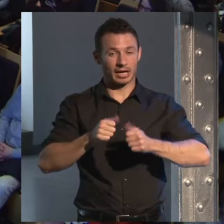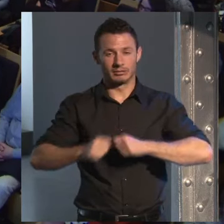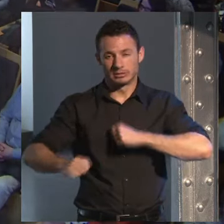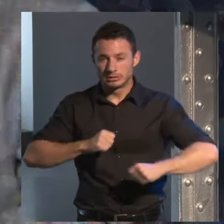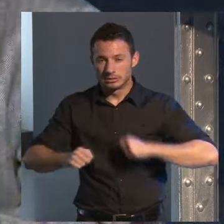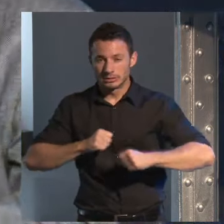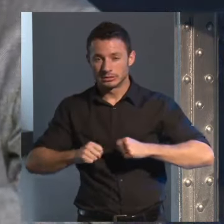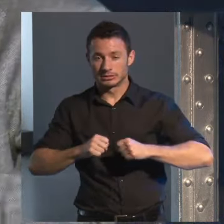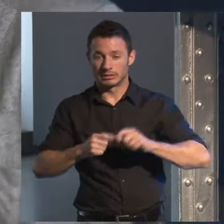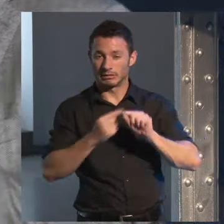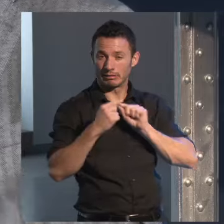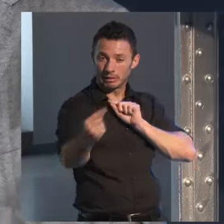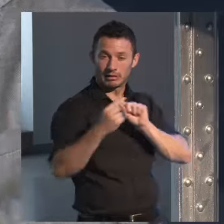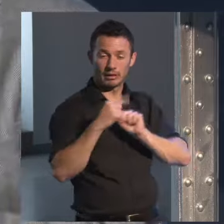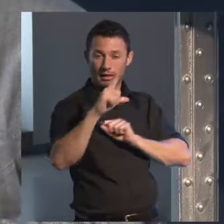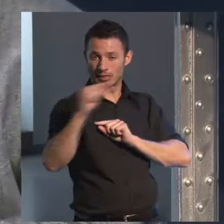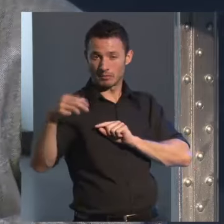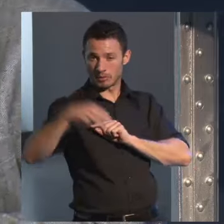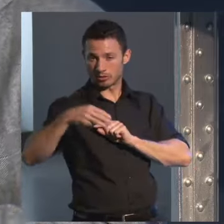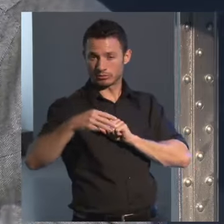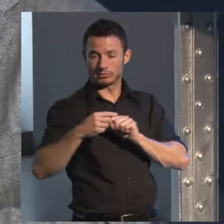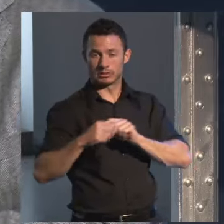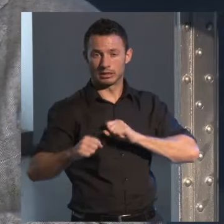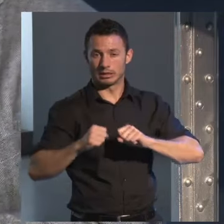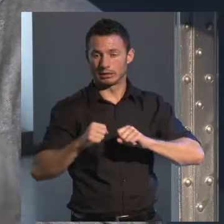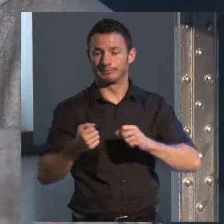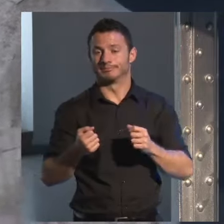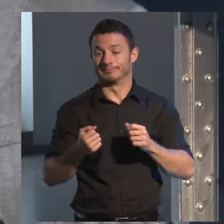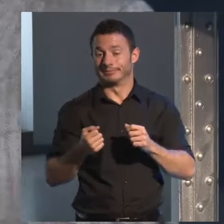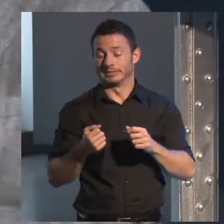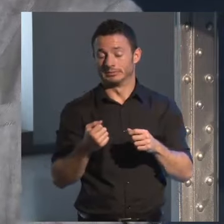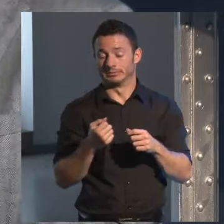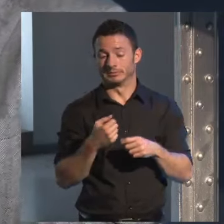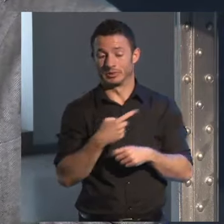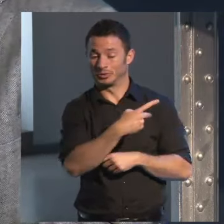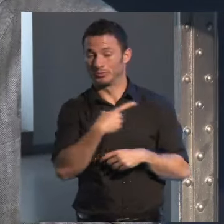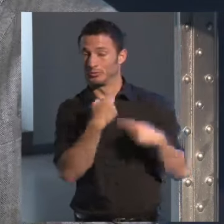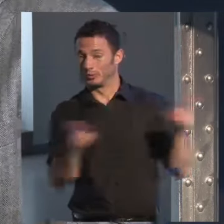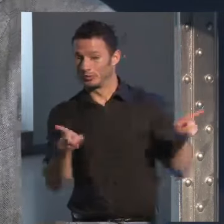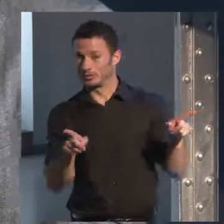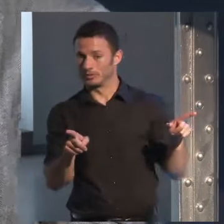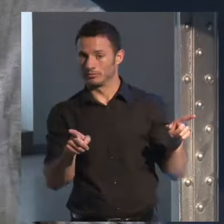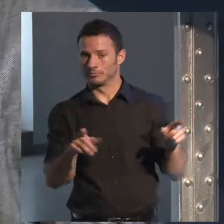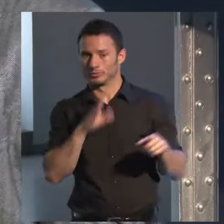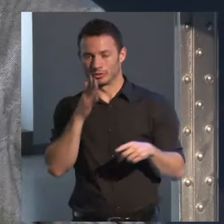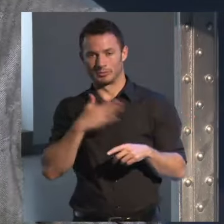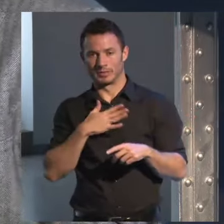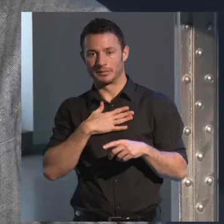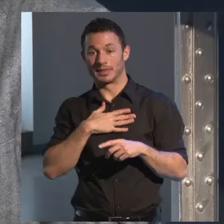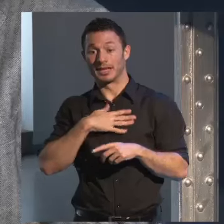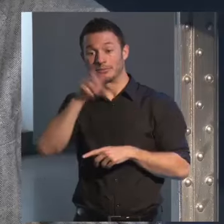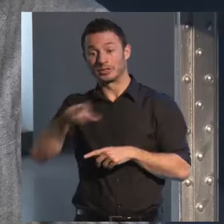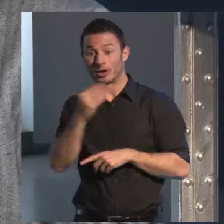y ahora perdón a mí me preocupa muchísimo el destino de los jóvenes escritores